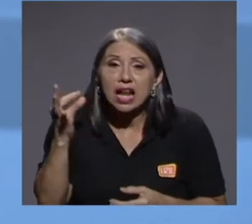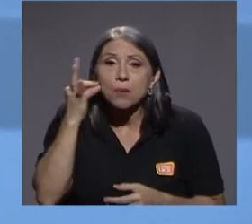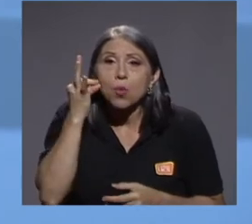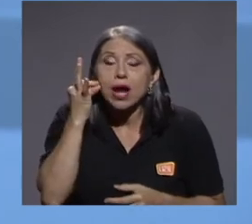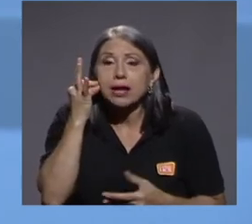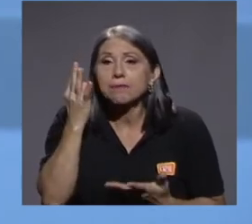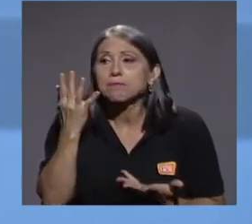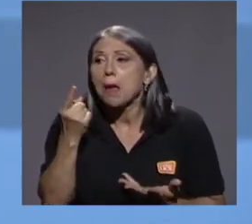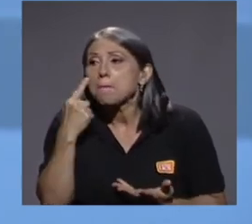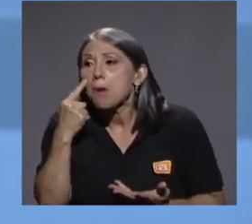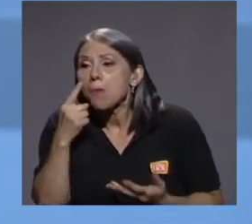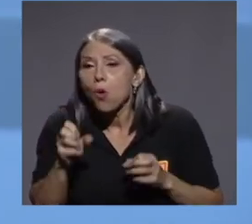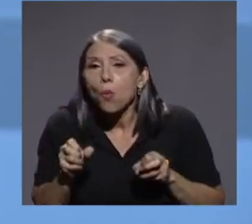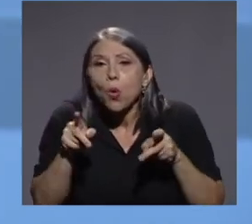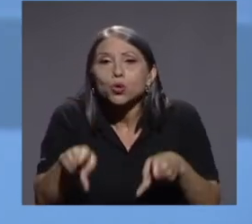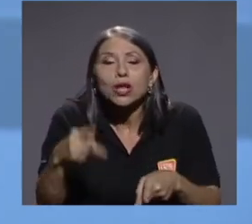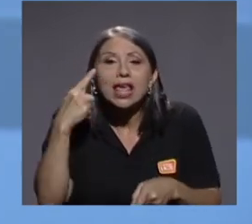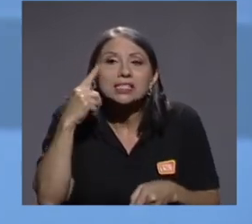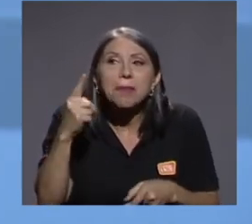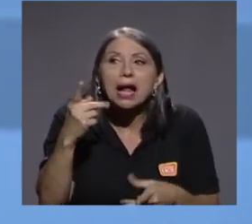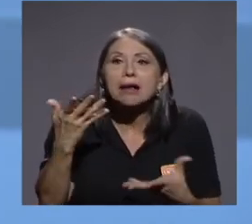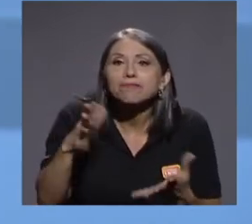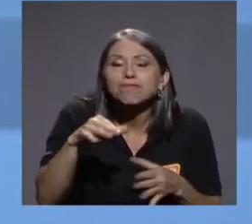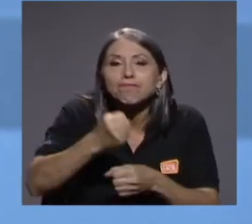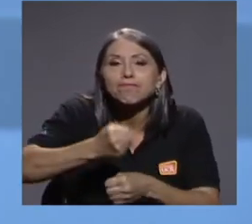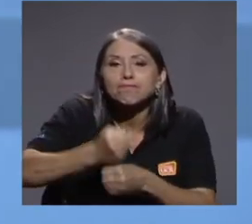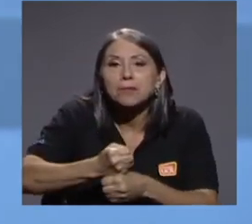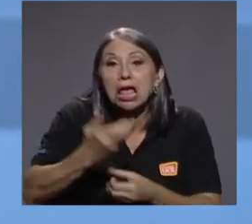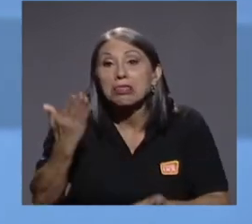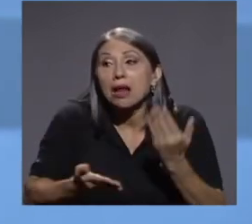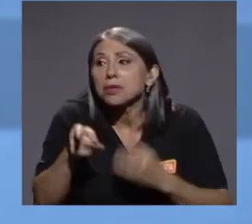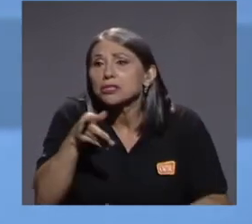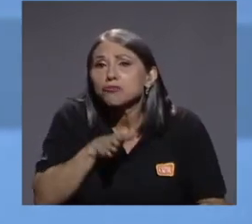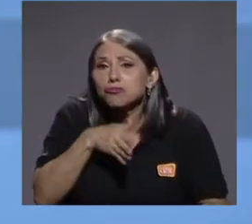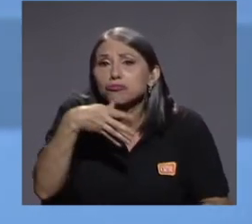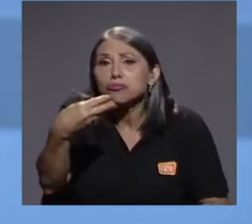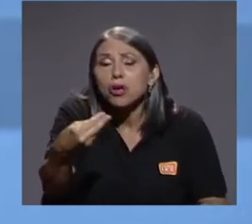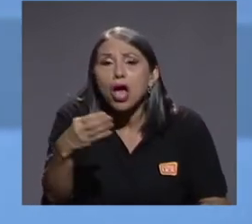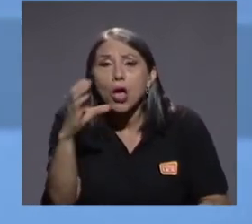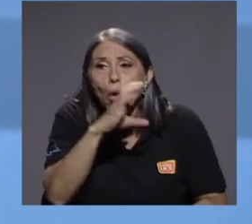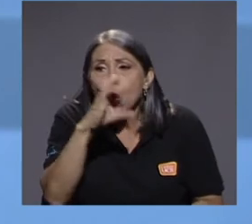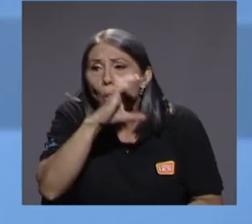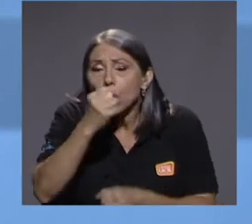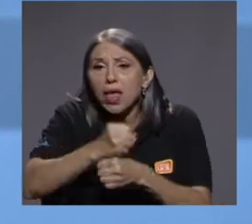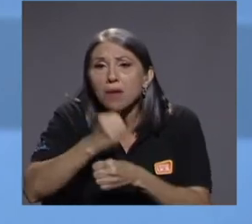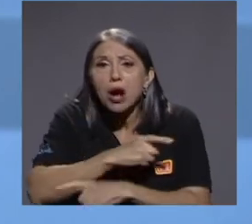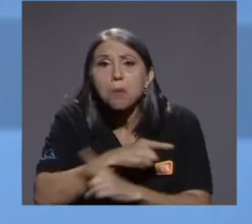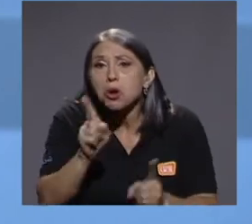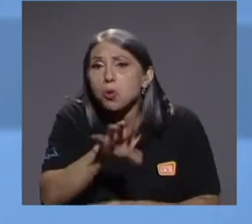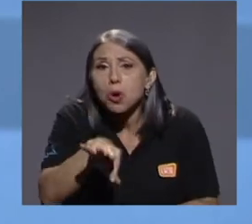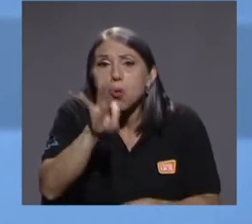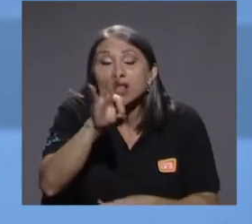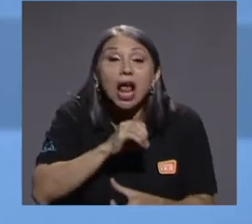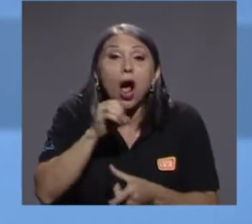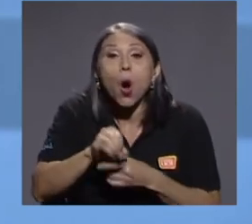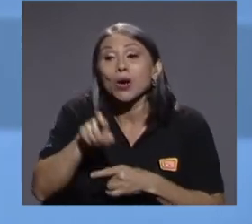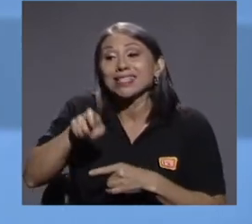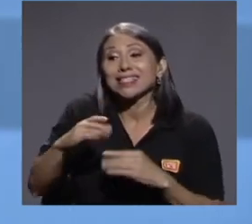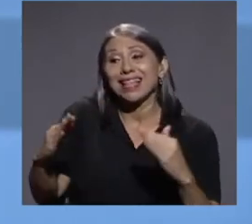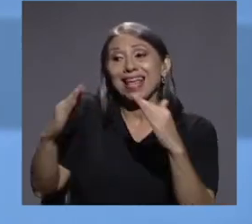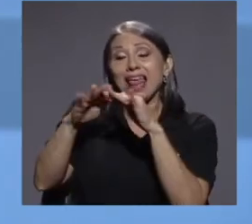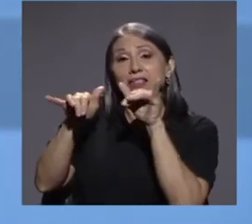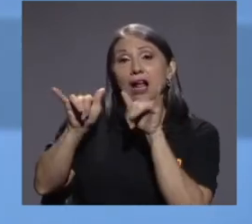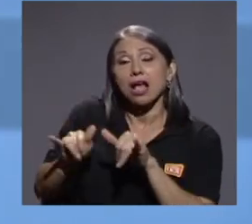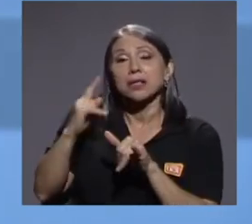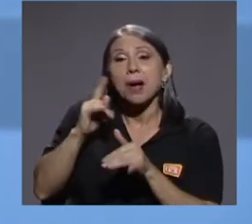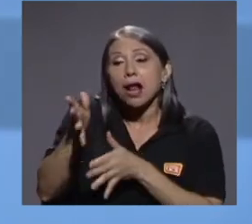laboral, ya sea porque no encuentra trabajo o porque tiene necesidades de cuido que le impiden ir a trabajar. En ese caso, entonces,